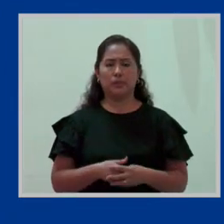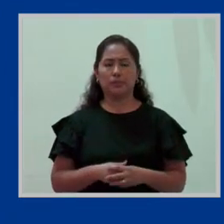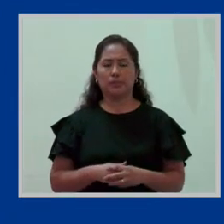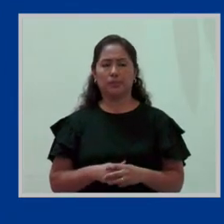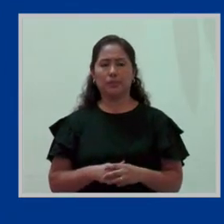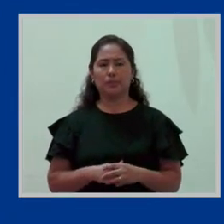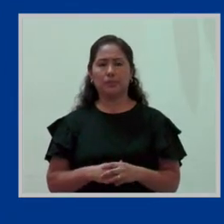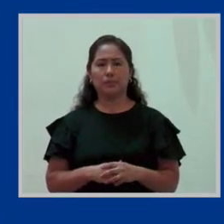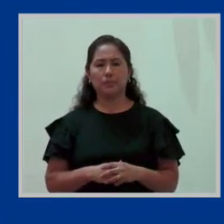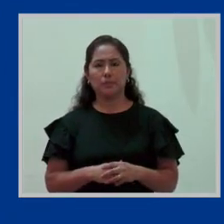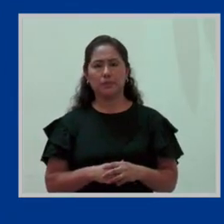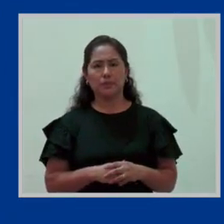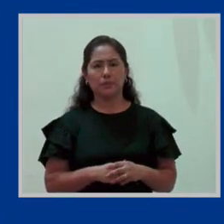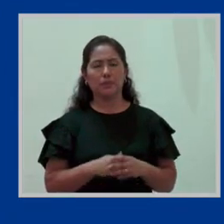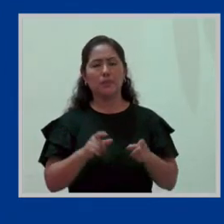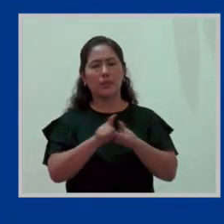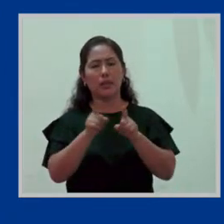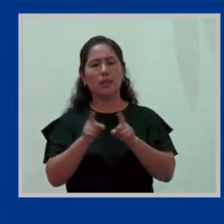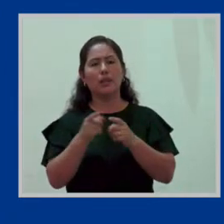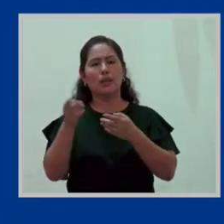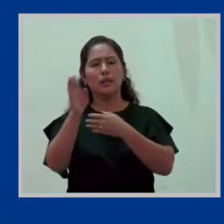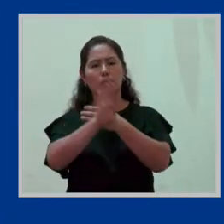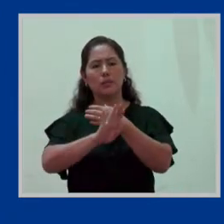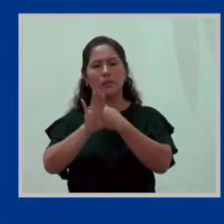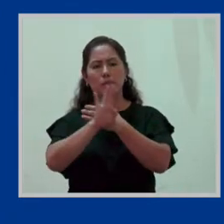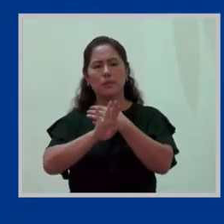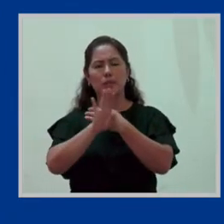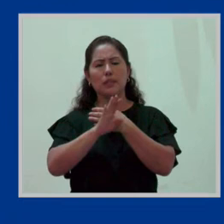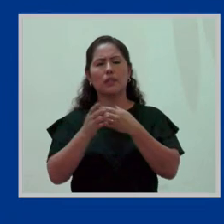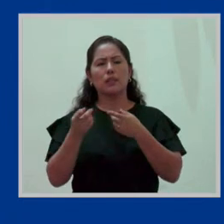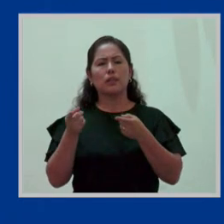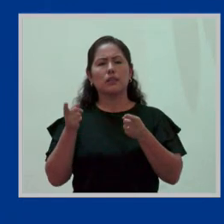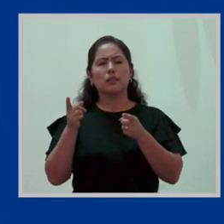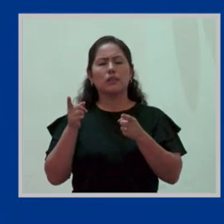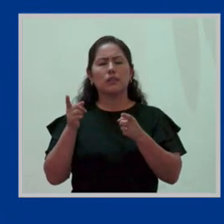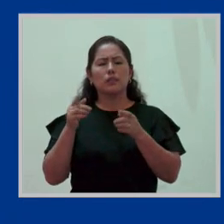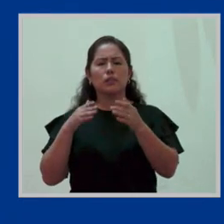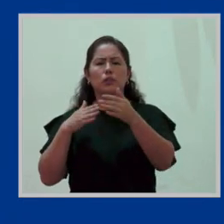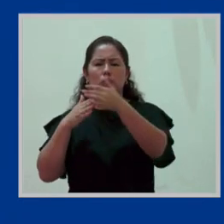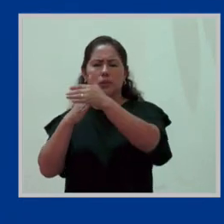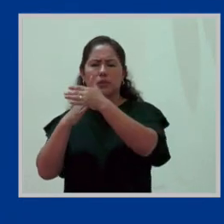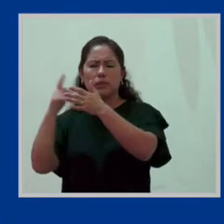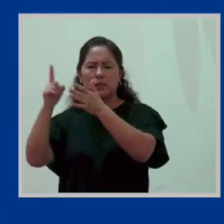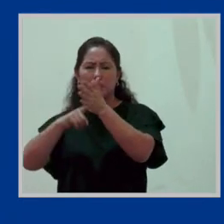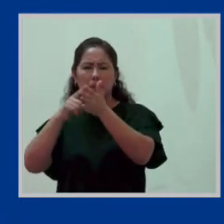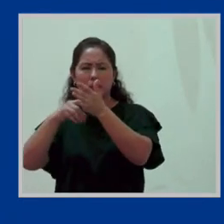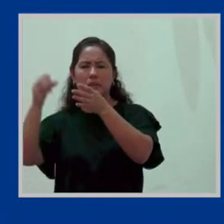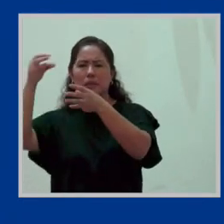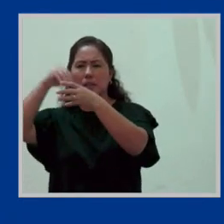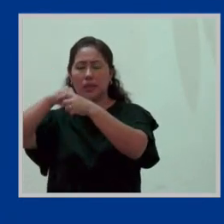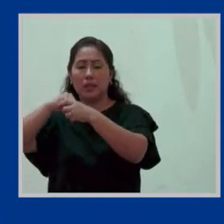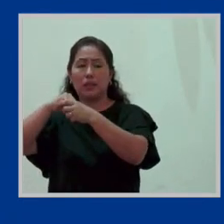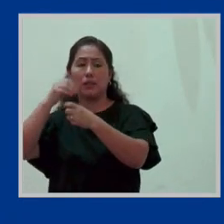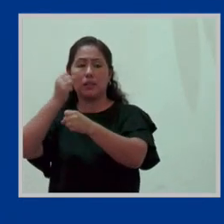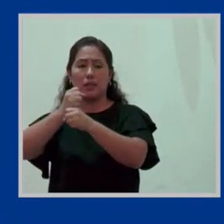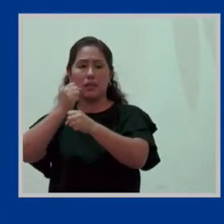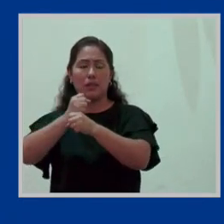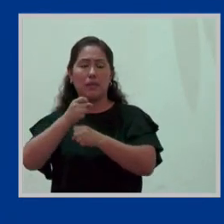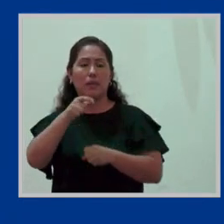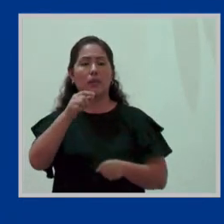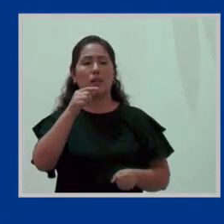También hay una protección frente a la discriminación en el trabajo. Expresamente, las mujeres